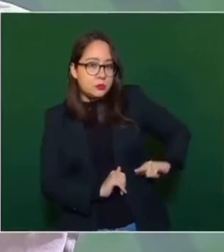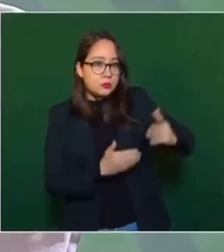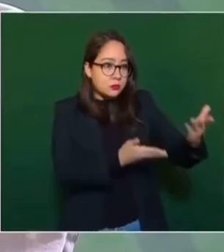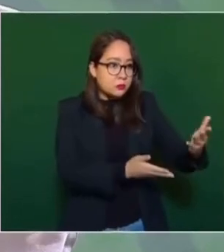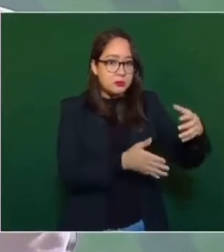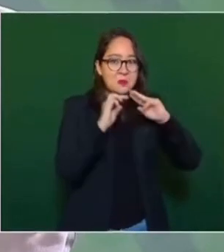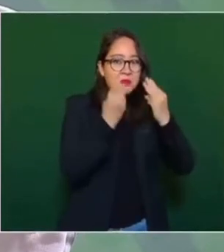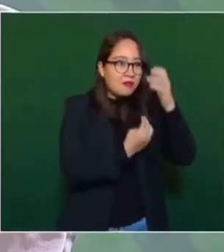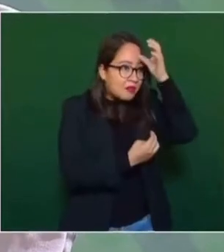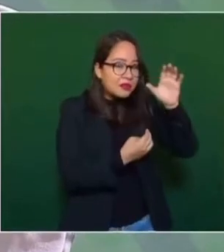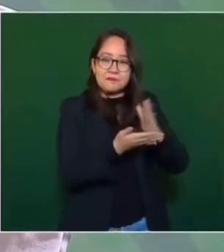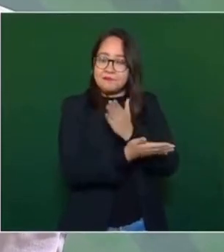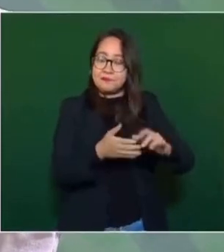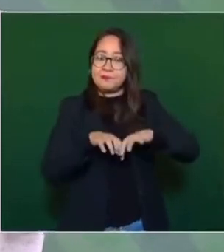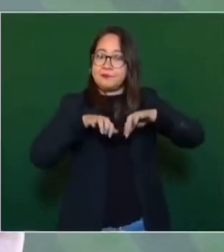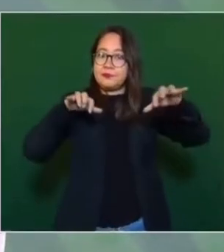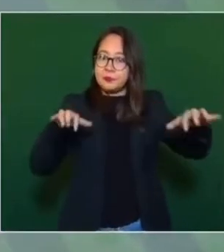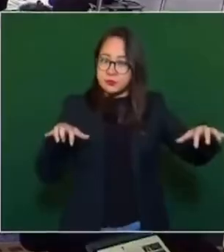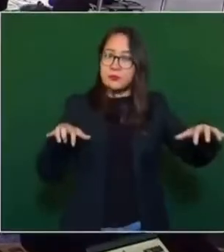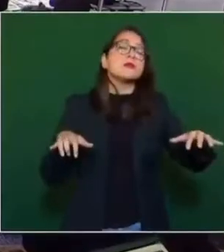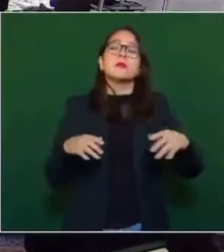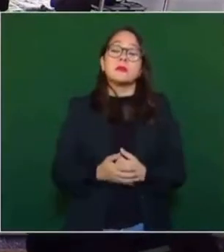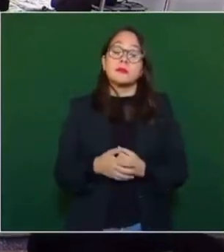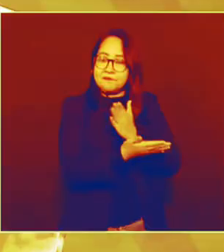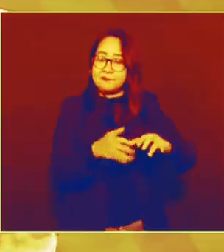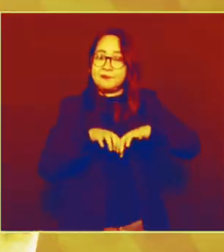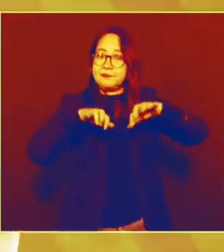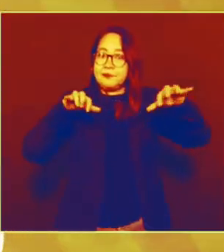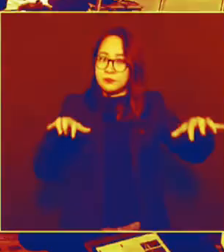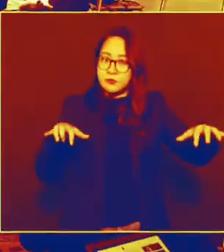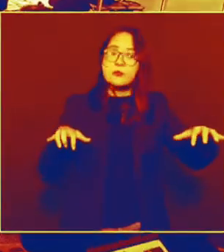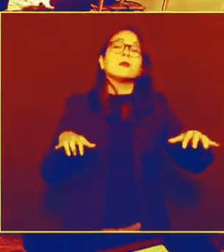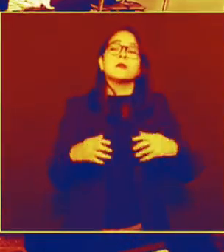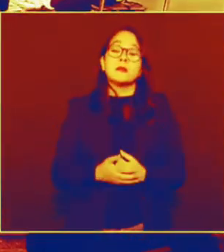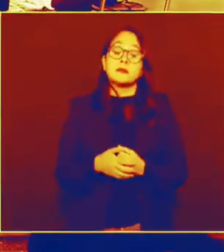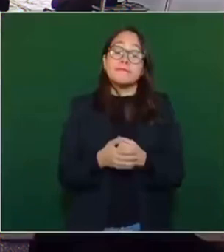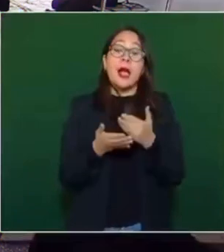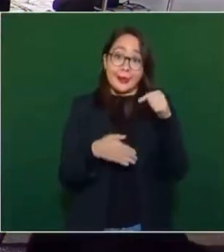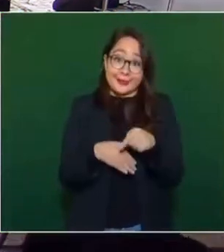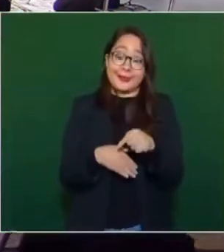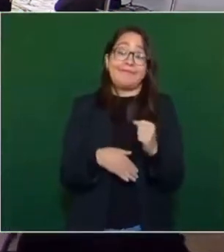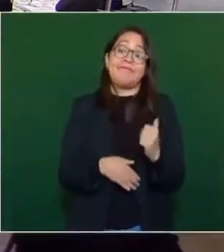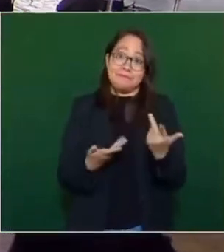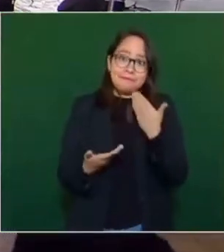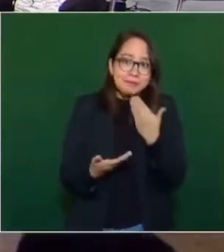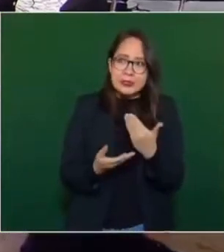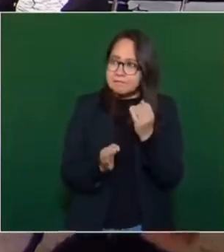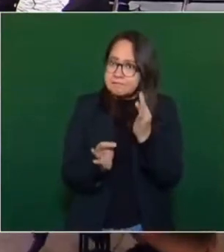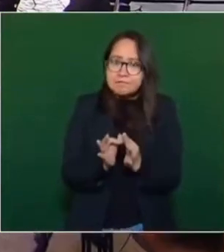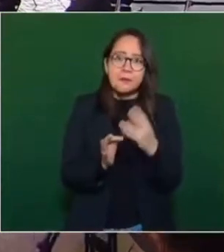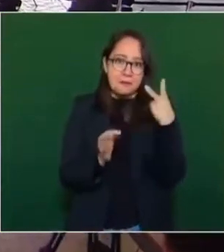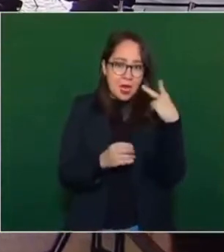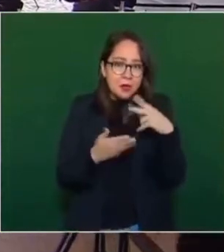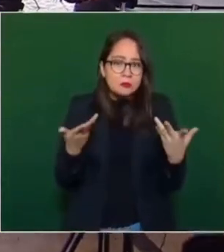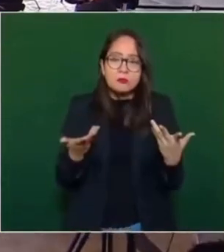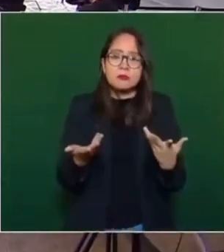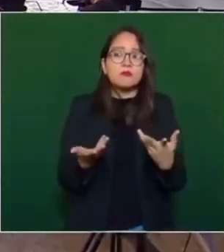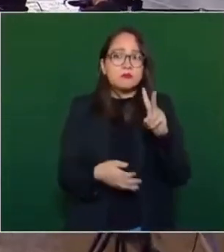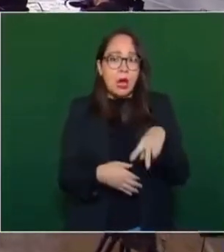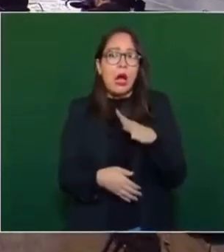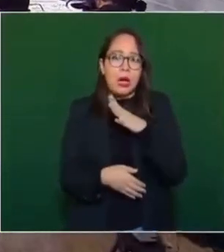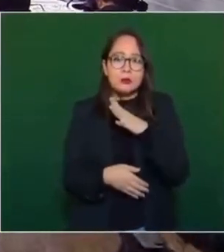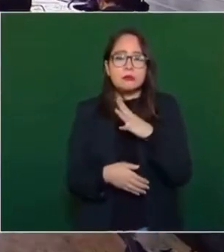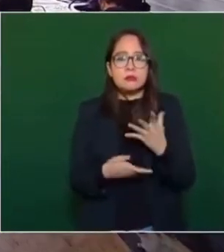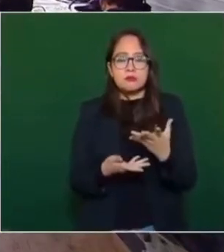Están dos cosas distintas. Entonces, aquí tenemos esa ventaja. Aquí tenemos esa ventaja, en el caso de Veracruz, de que se